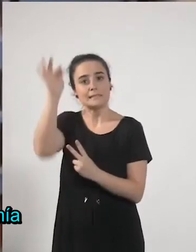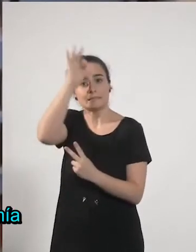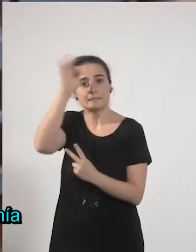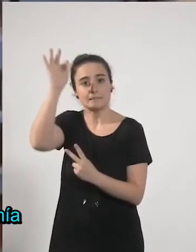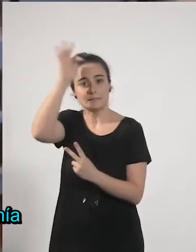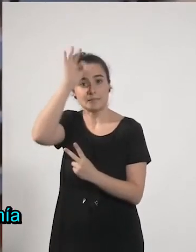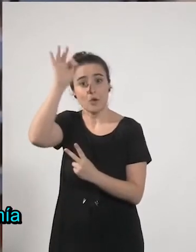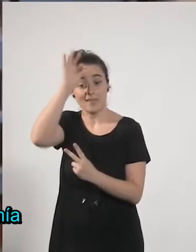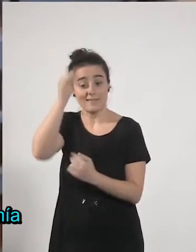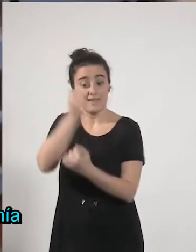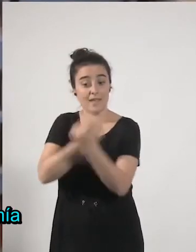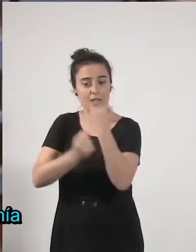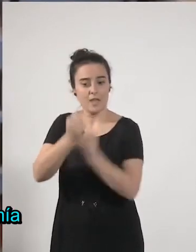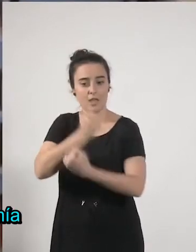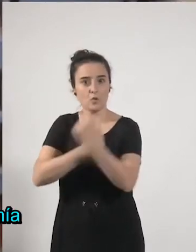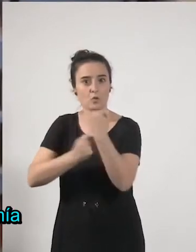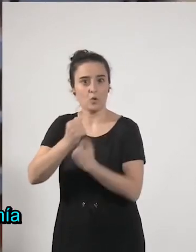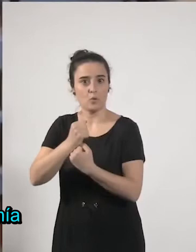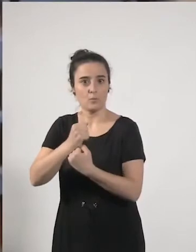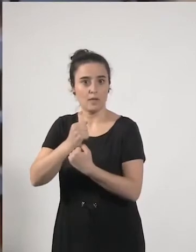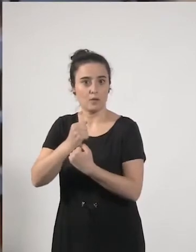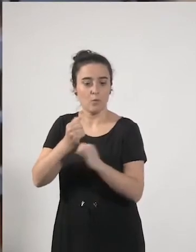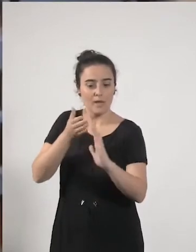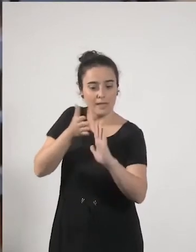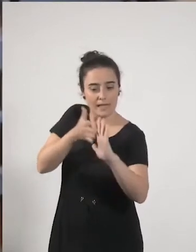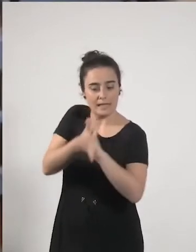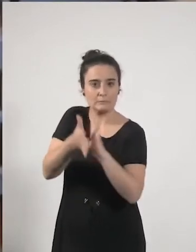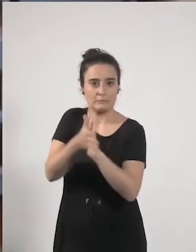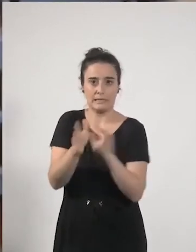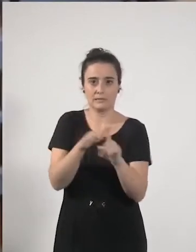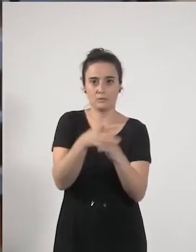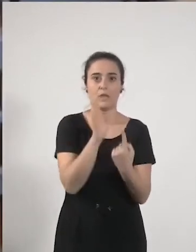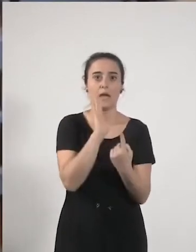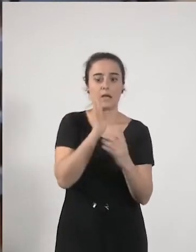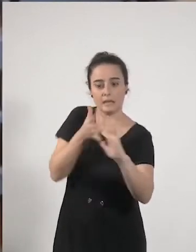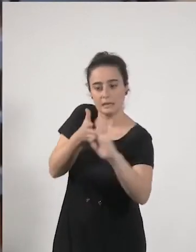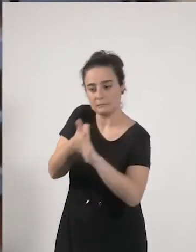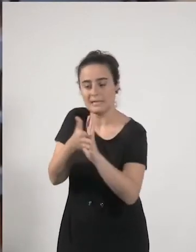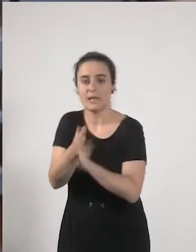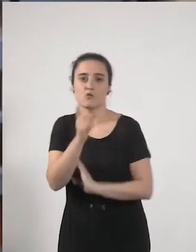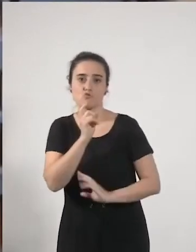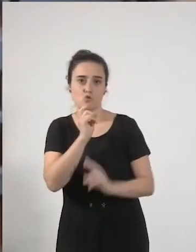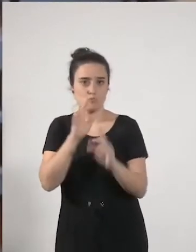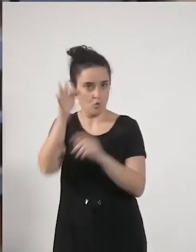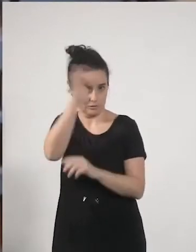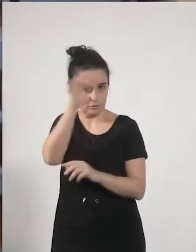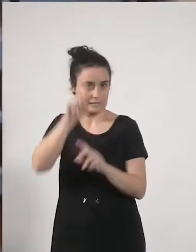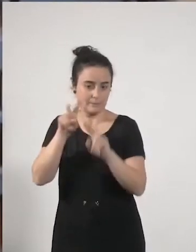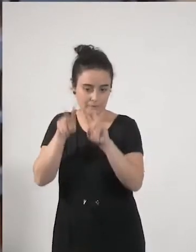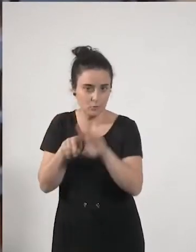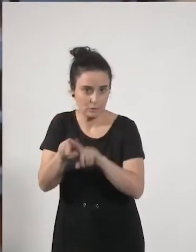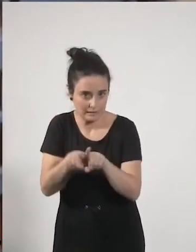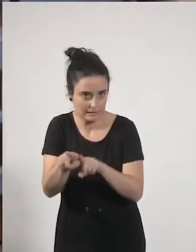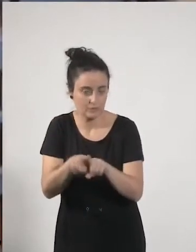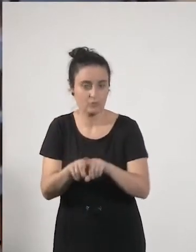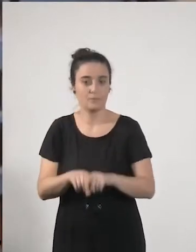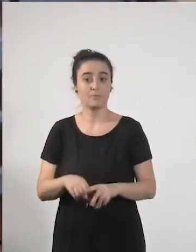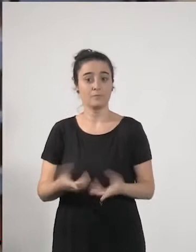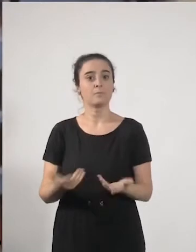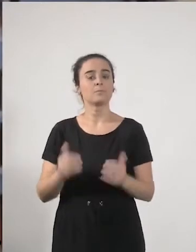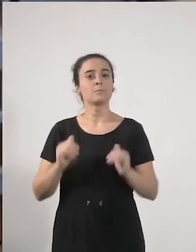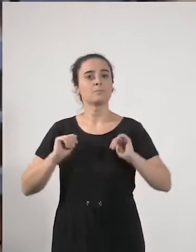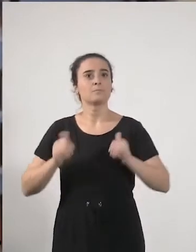desde la economía han explicado estas realidades, ¿no? Y se basa o empieza a tirar del